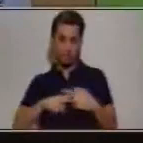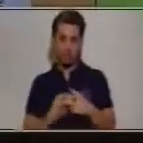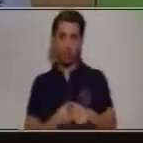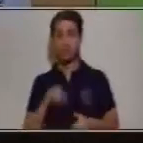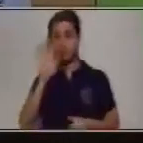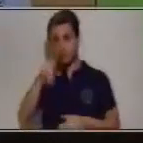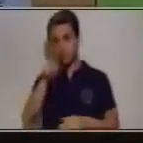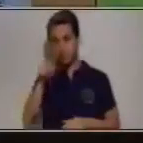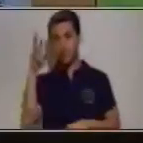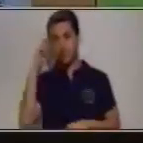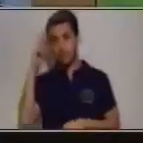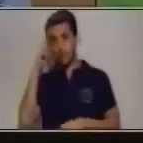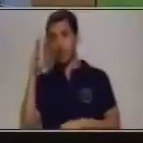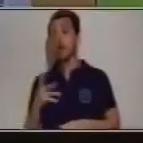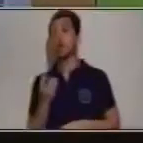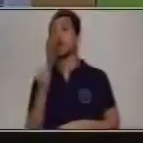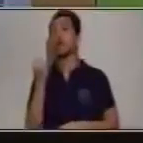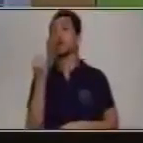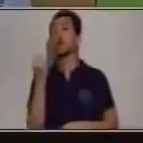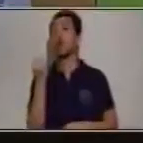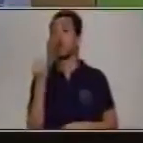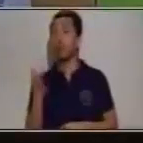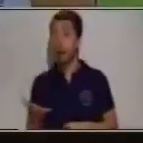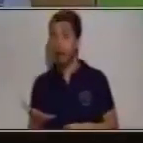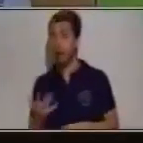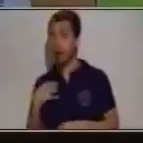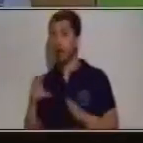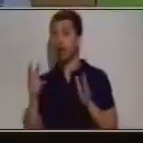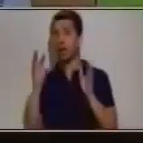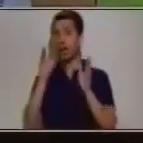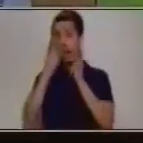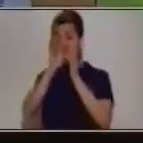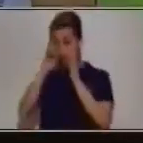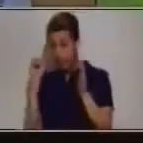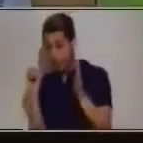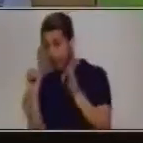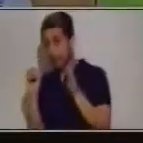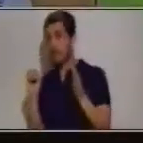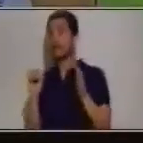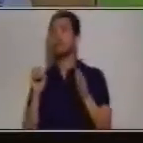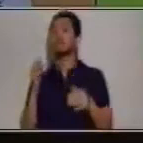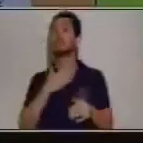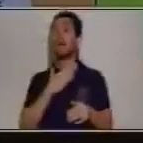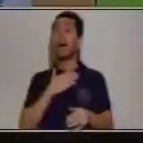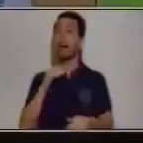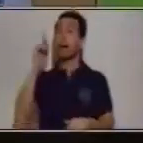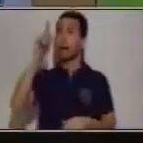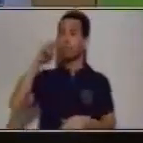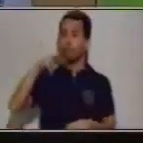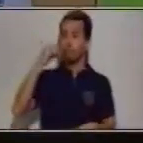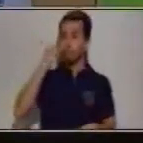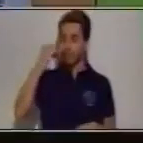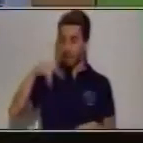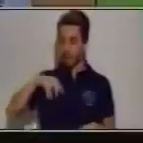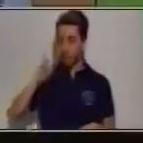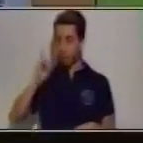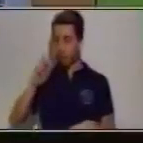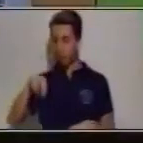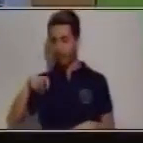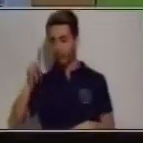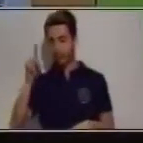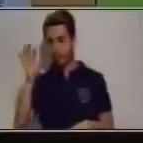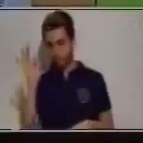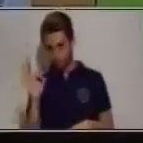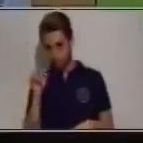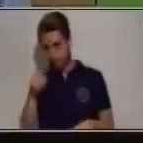recuerdes que el número del cual vamos a quitar o vamos a restar se llama minuendo. Eso es muy importante.